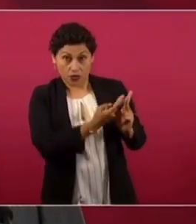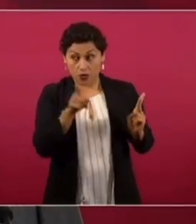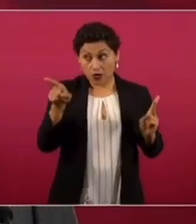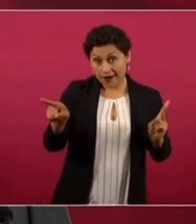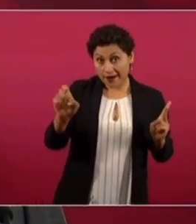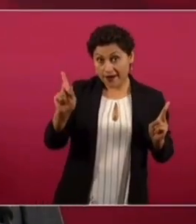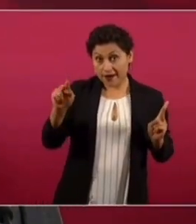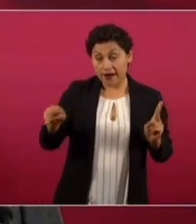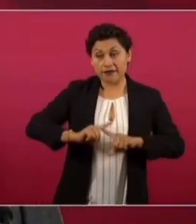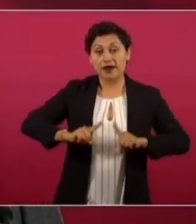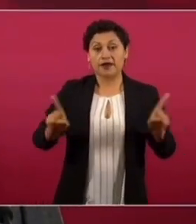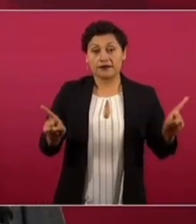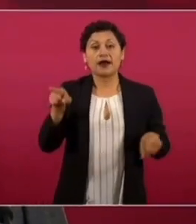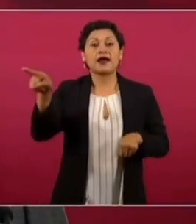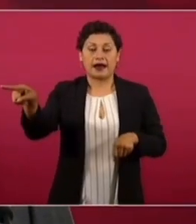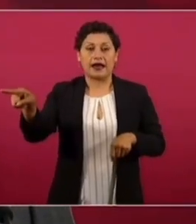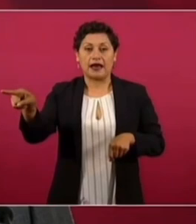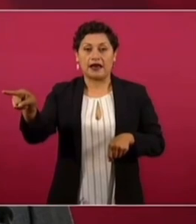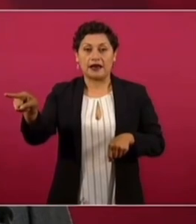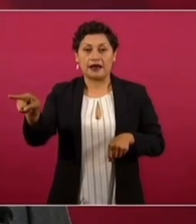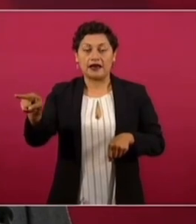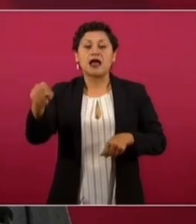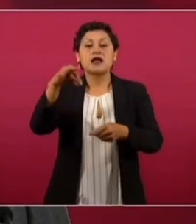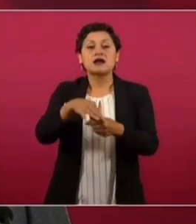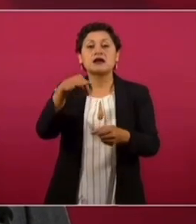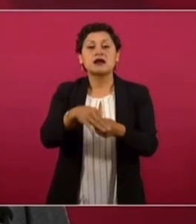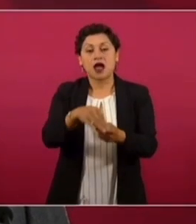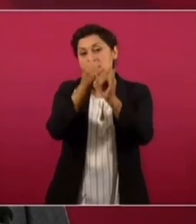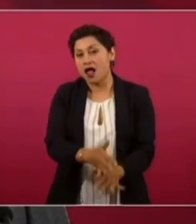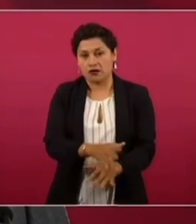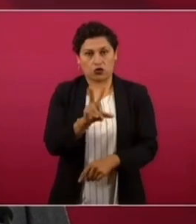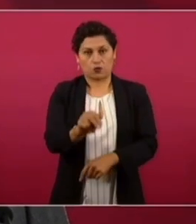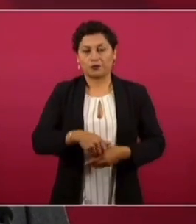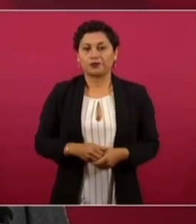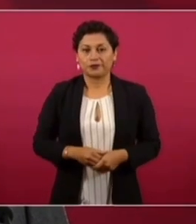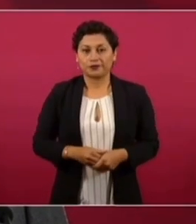no se metió a hacer fraude en la elección presidencial.